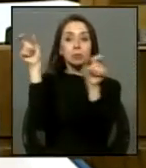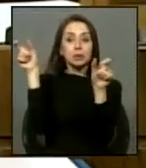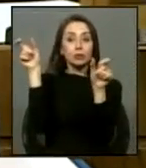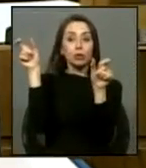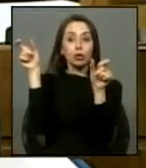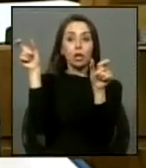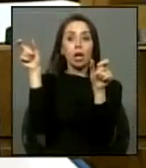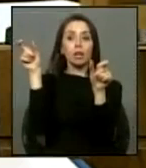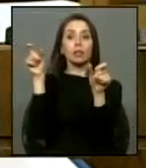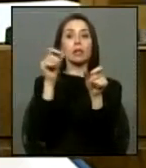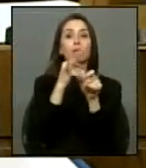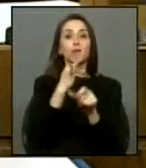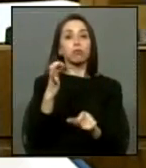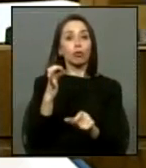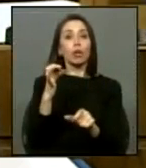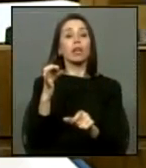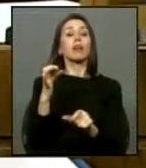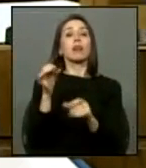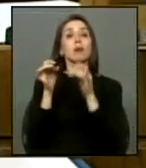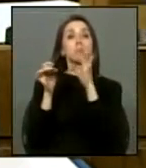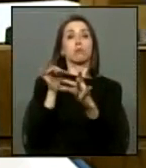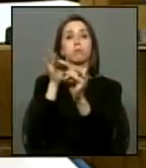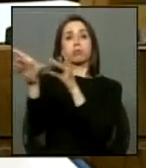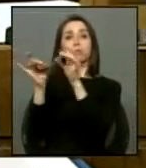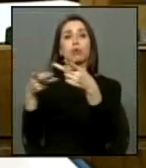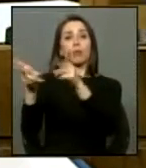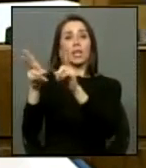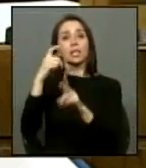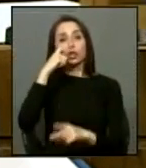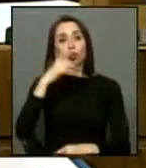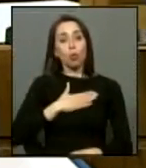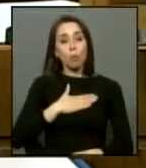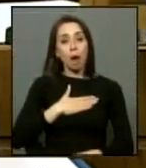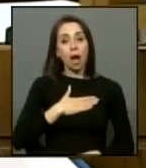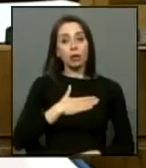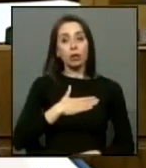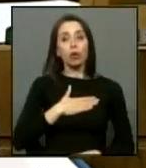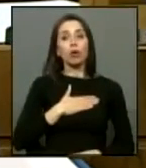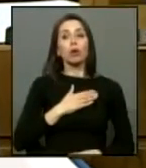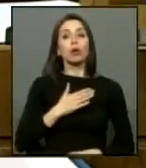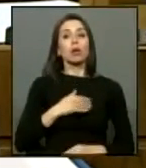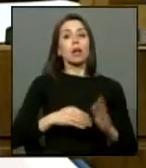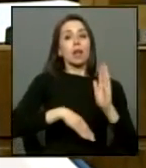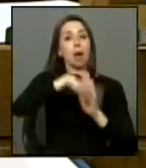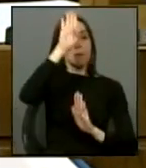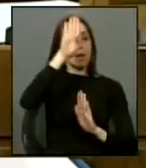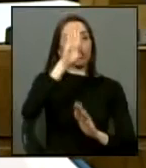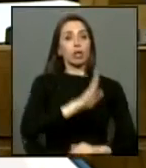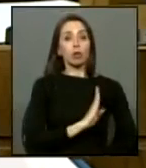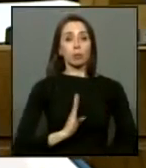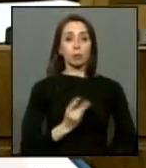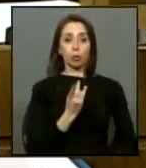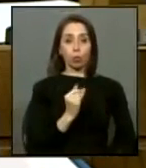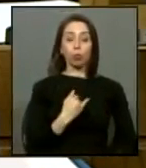forma fueron vulneradas en sus derechos humanos a nombre de una gran mayoría de la UDI